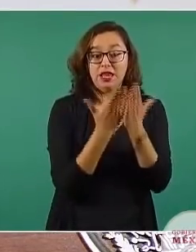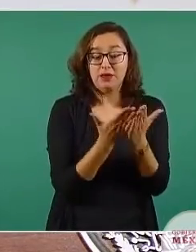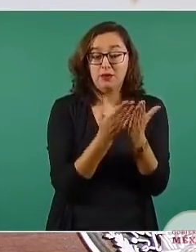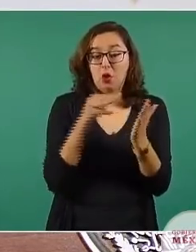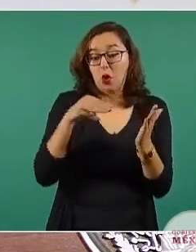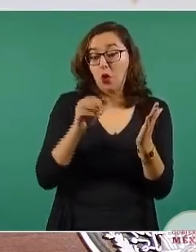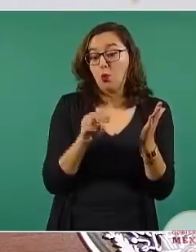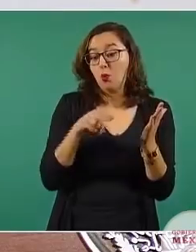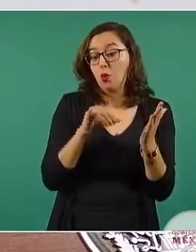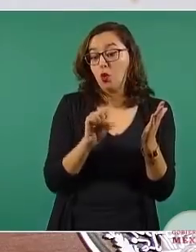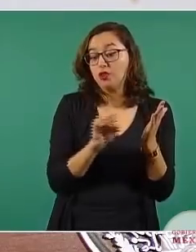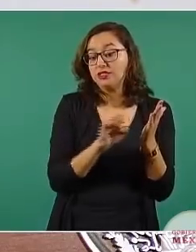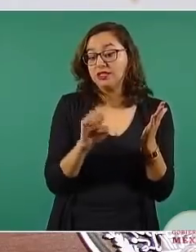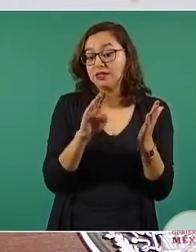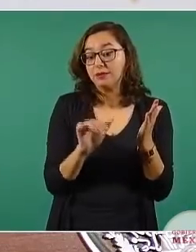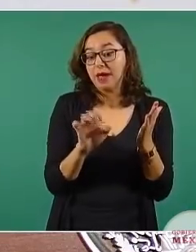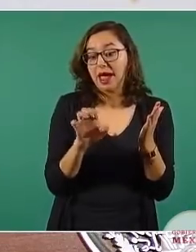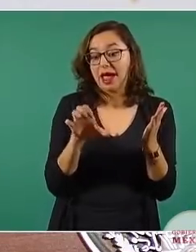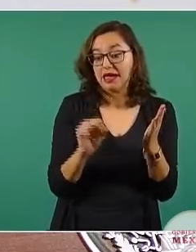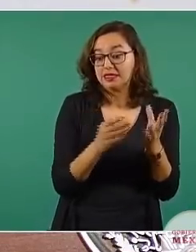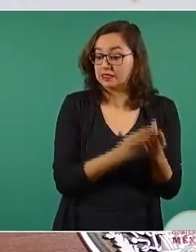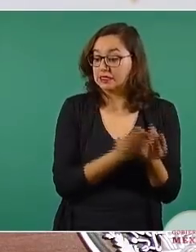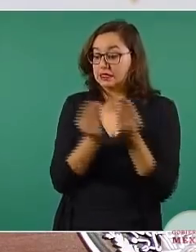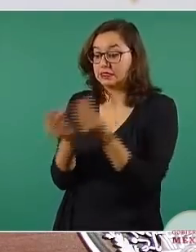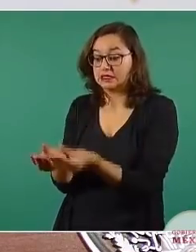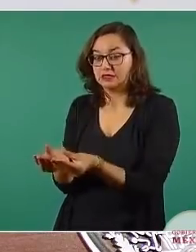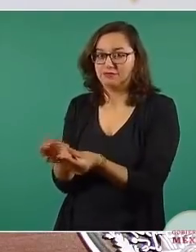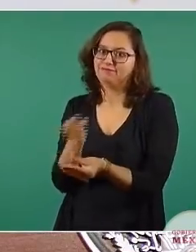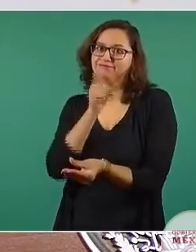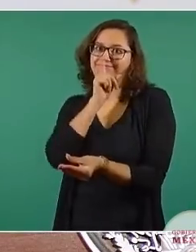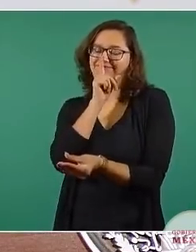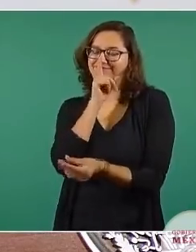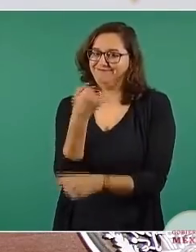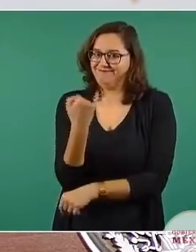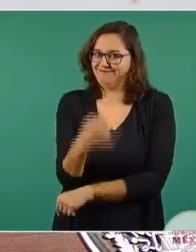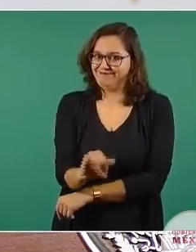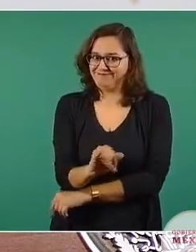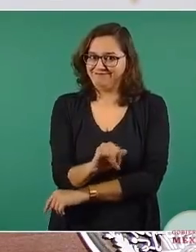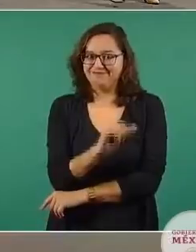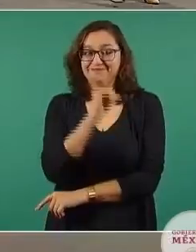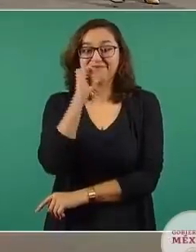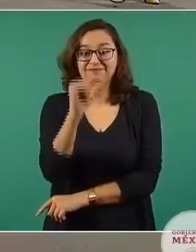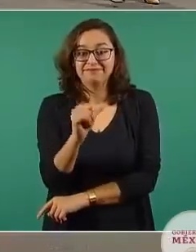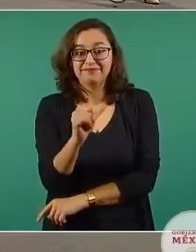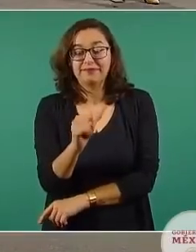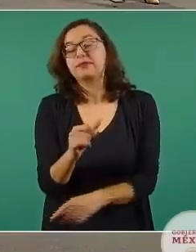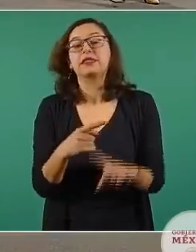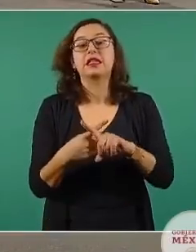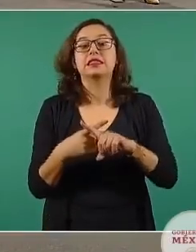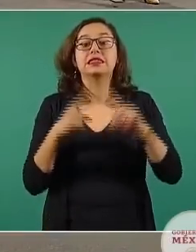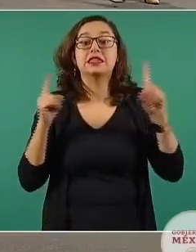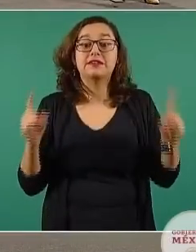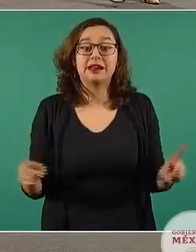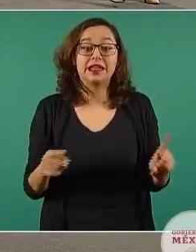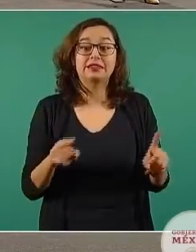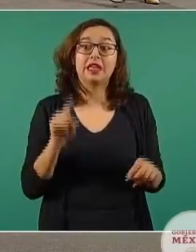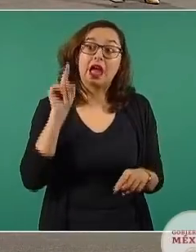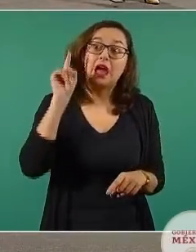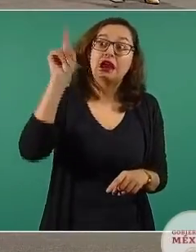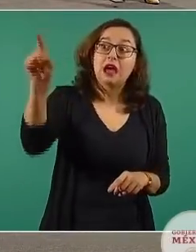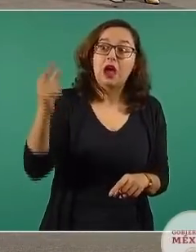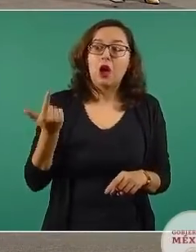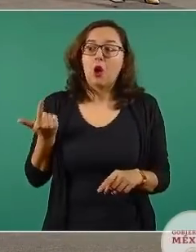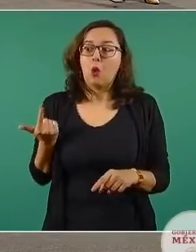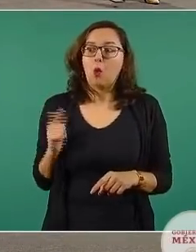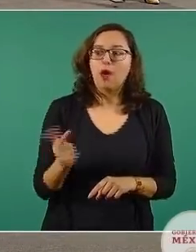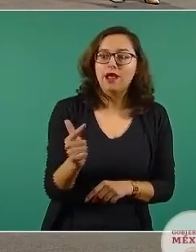a un club de lectura, un CCH o un bachilleres en Guadalajara tienes que hacerles llegar ese libro. Entonces,